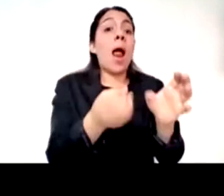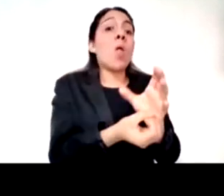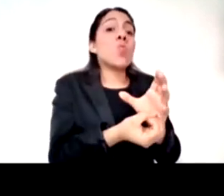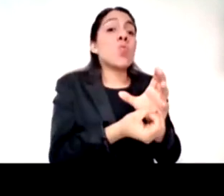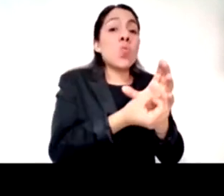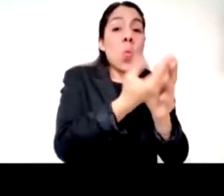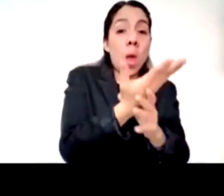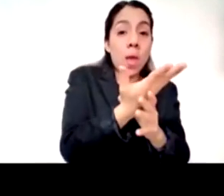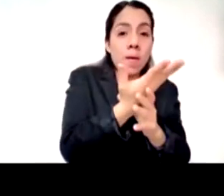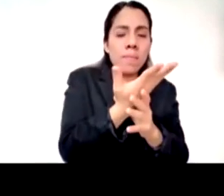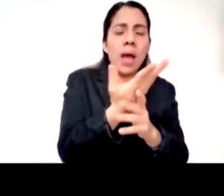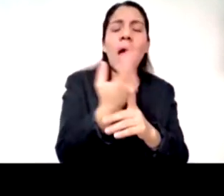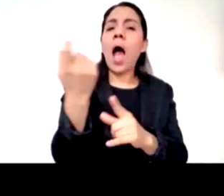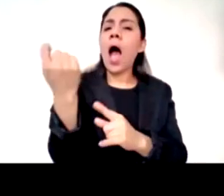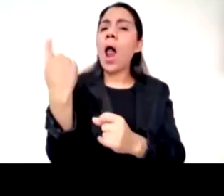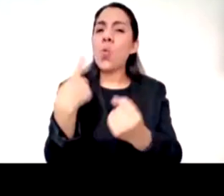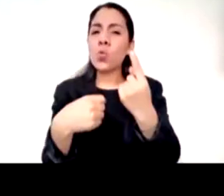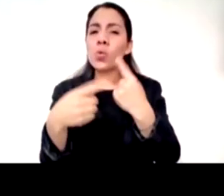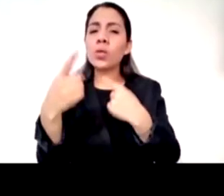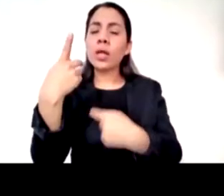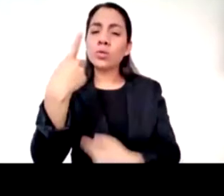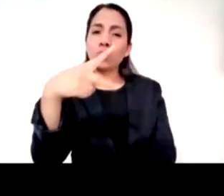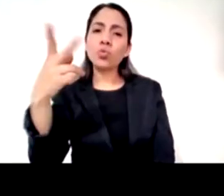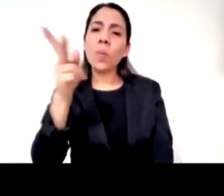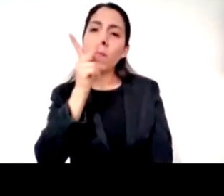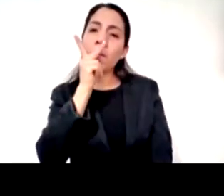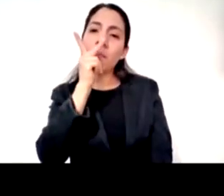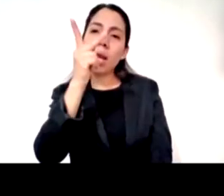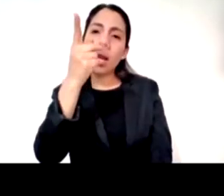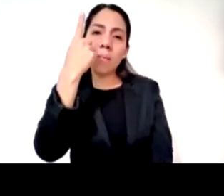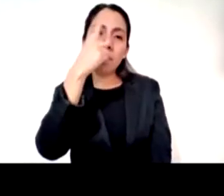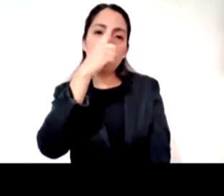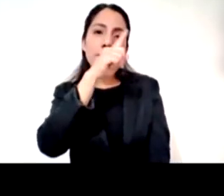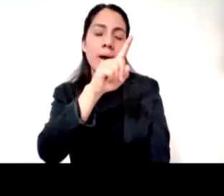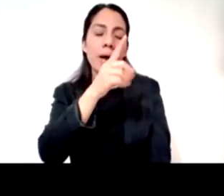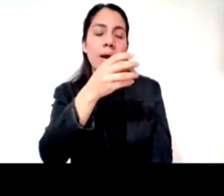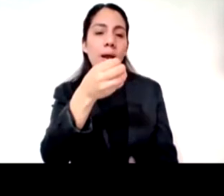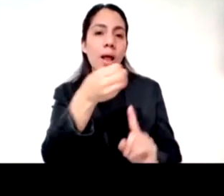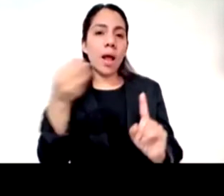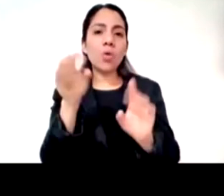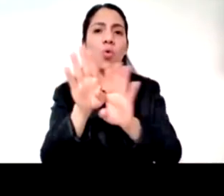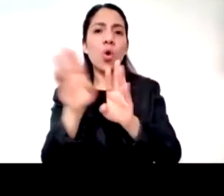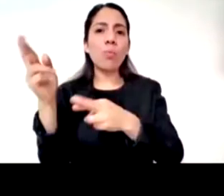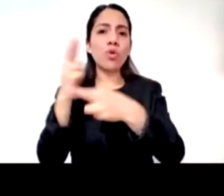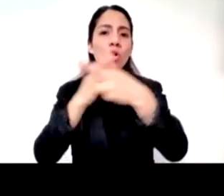alguna palabra alguna clave alguna frase para la vuelta a clase?